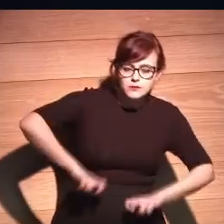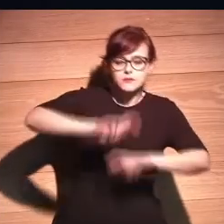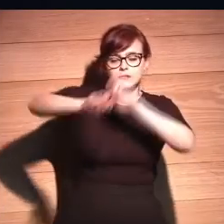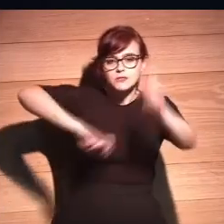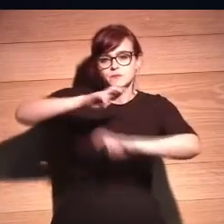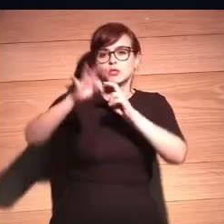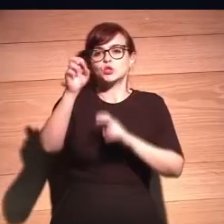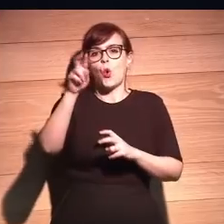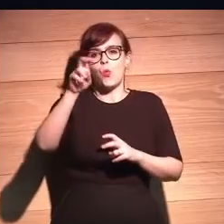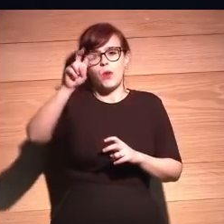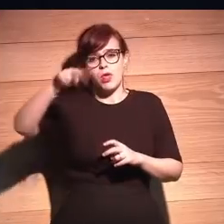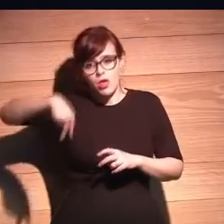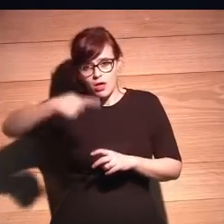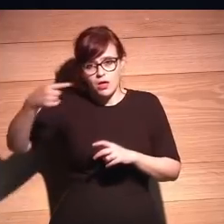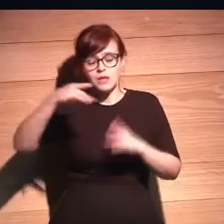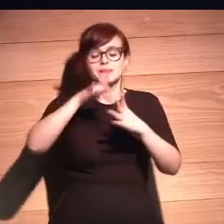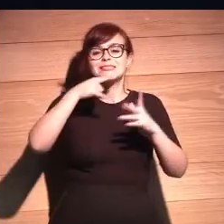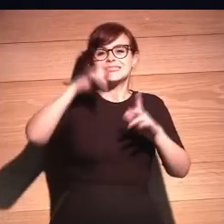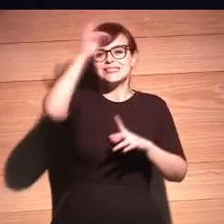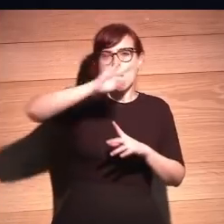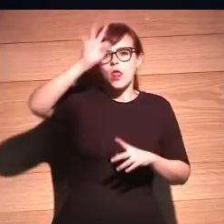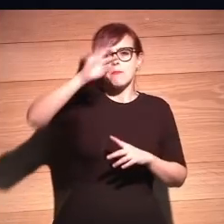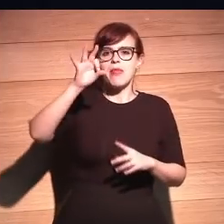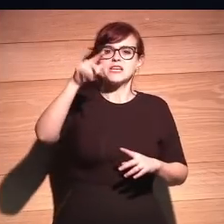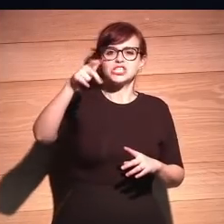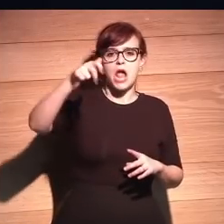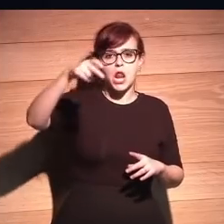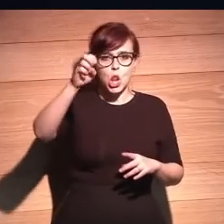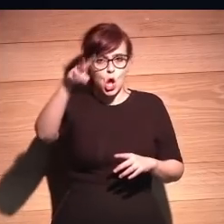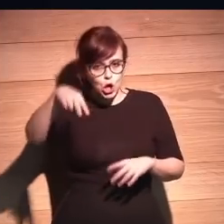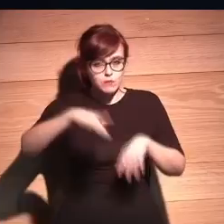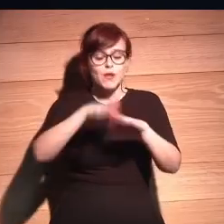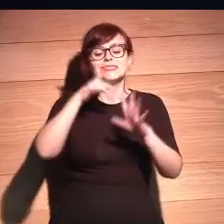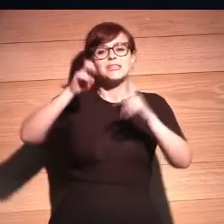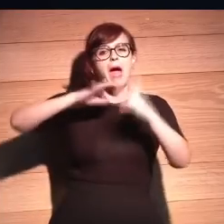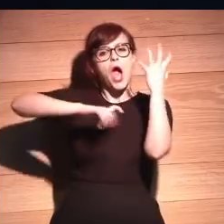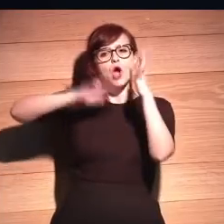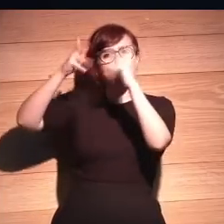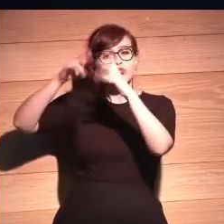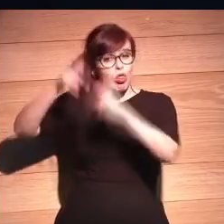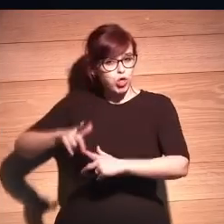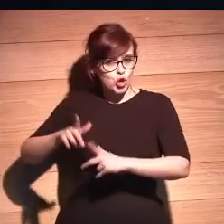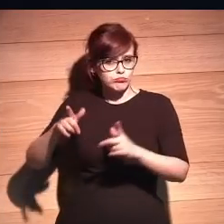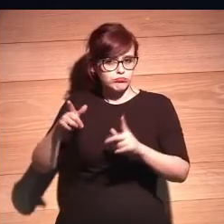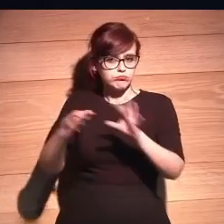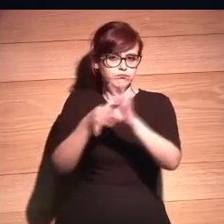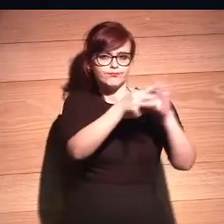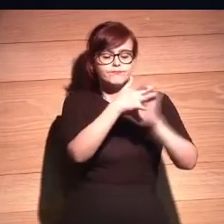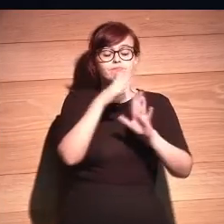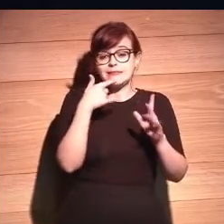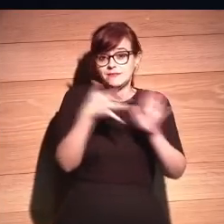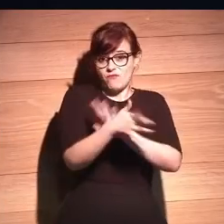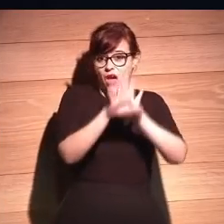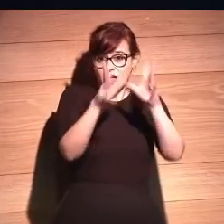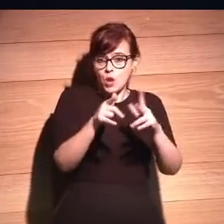1950, ya entran los teoremas de Shannon, aparece en la computación, que es cálculo. ¿Y qué ha